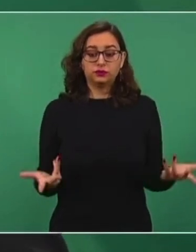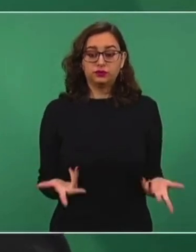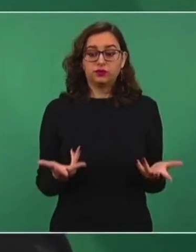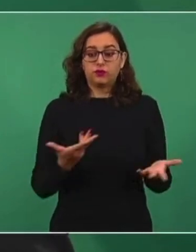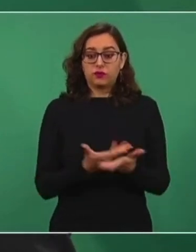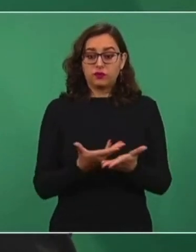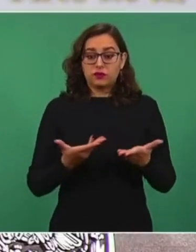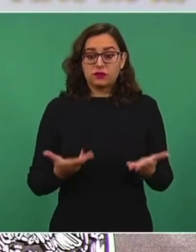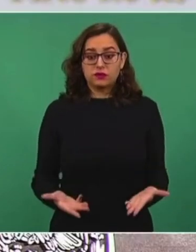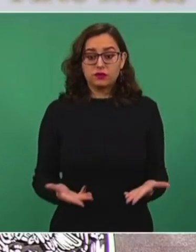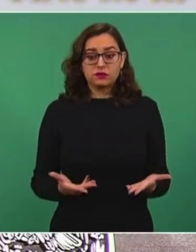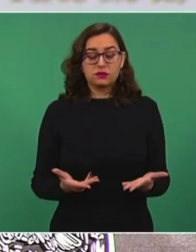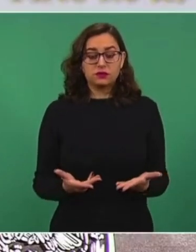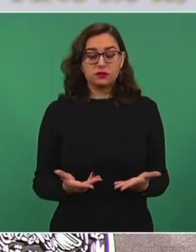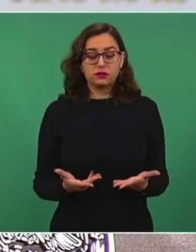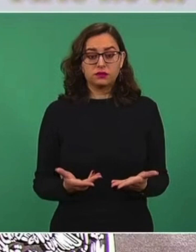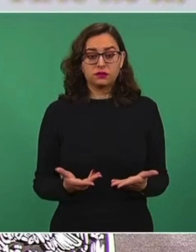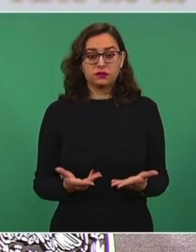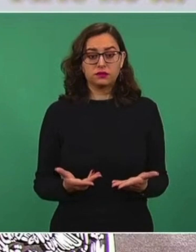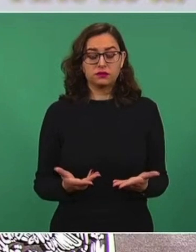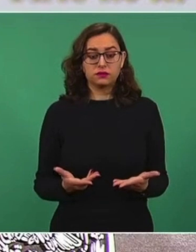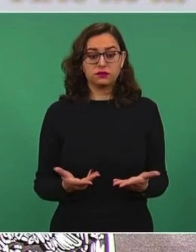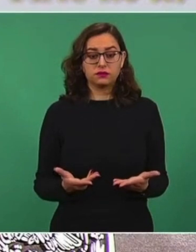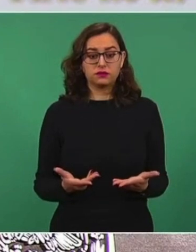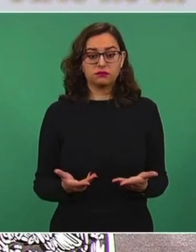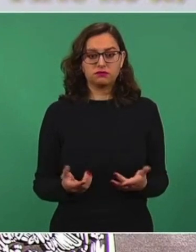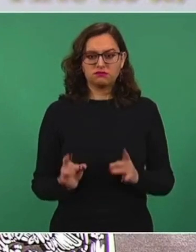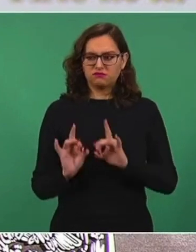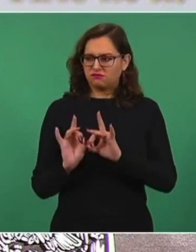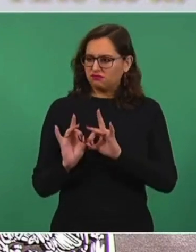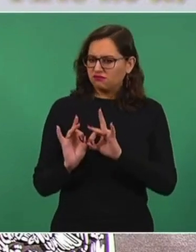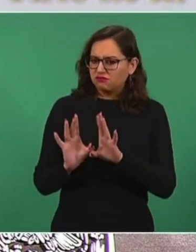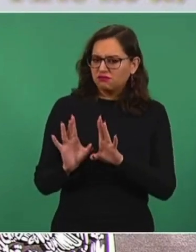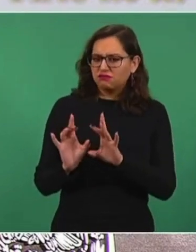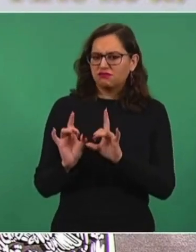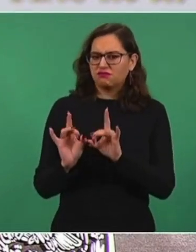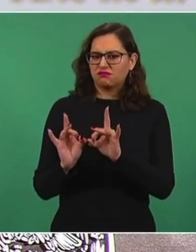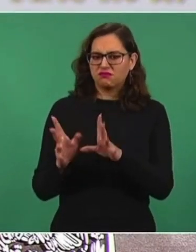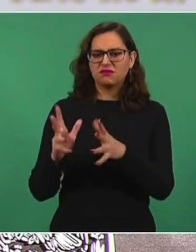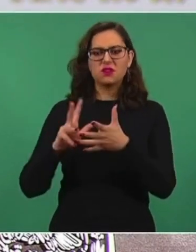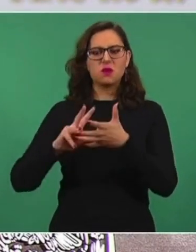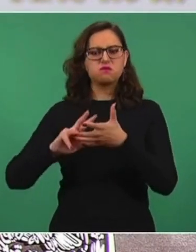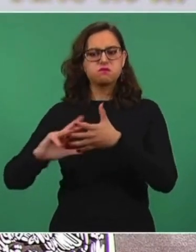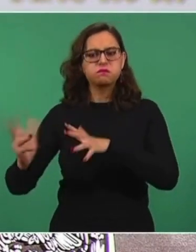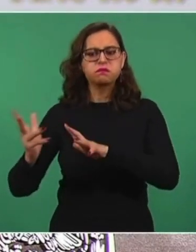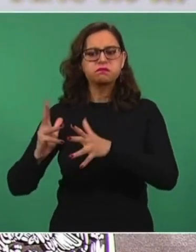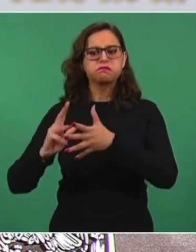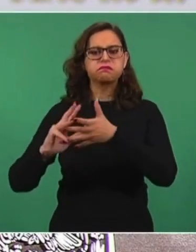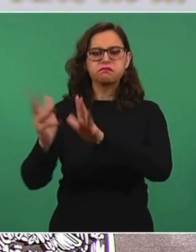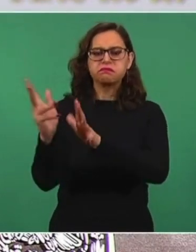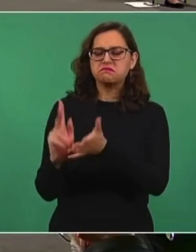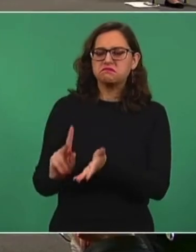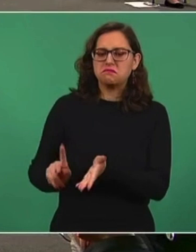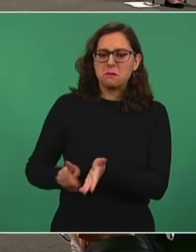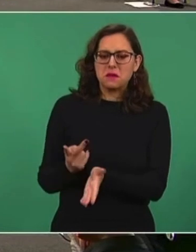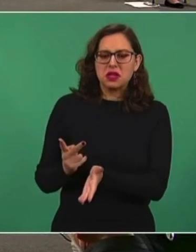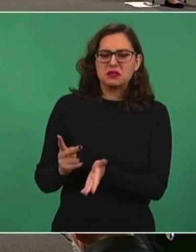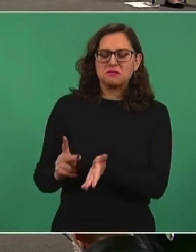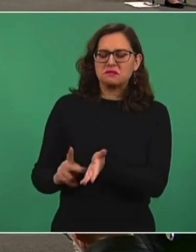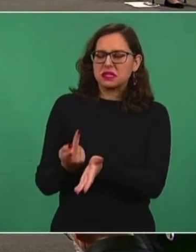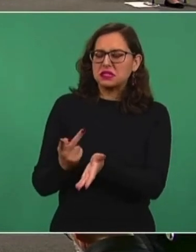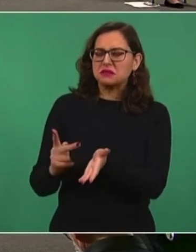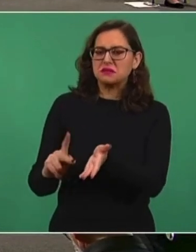actos de violencia que antes